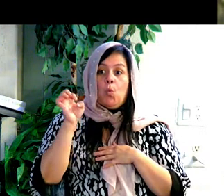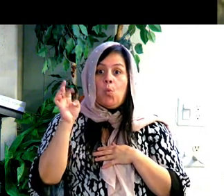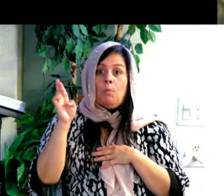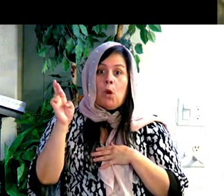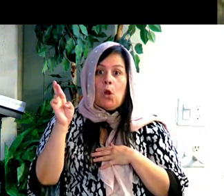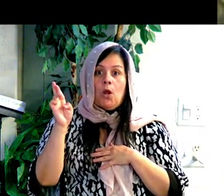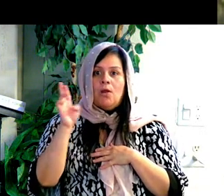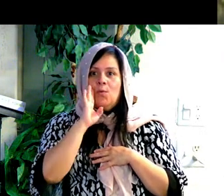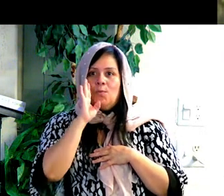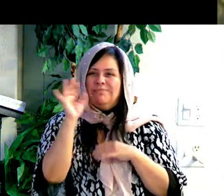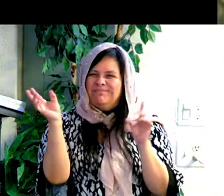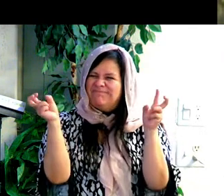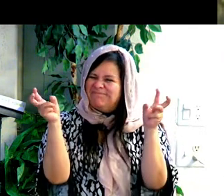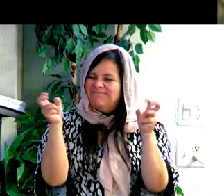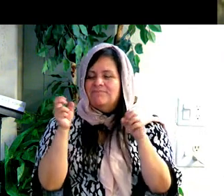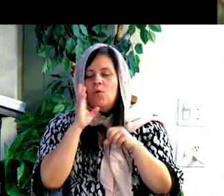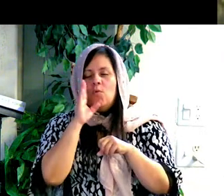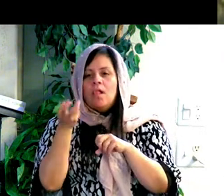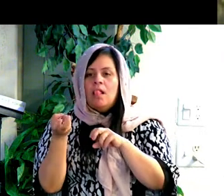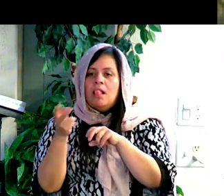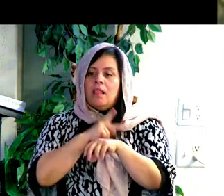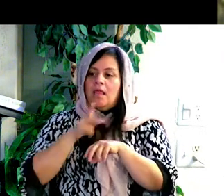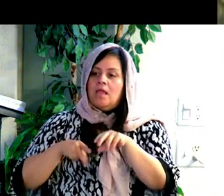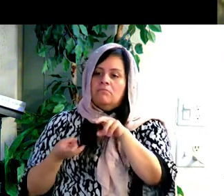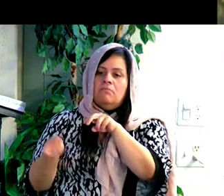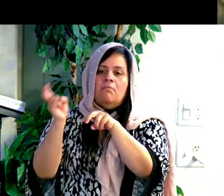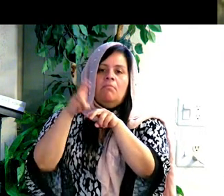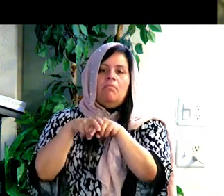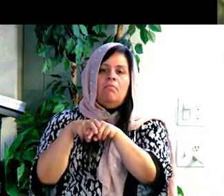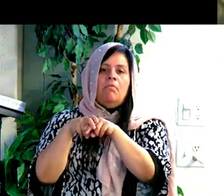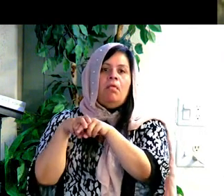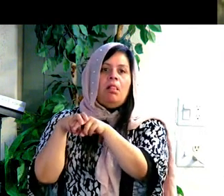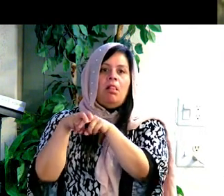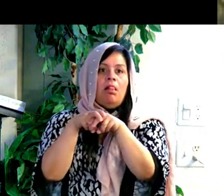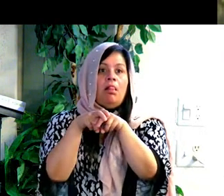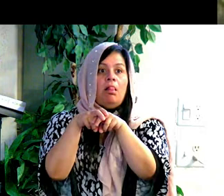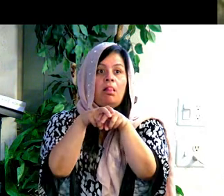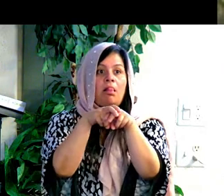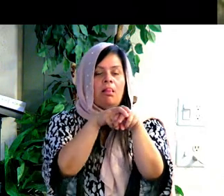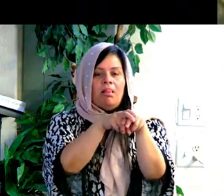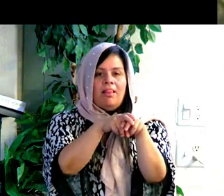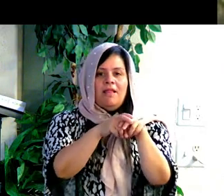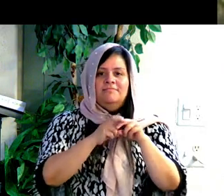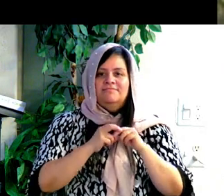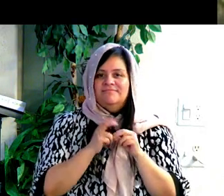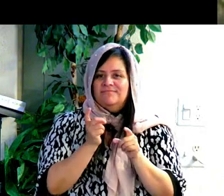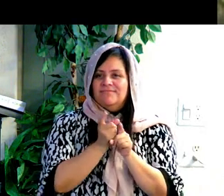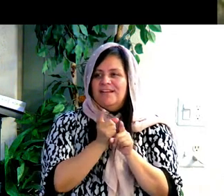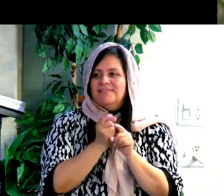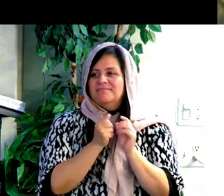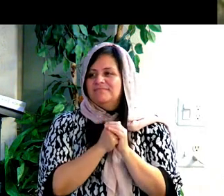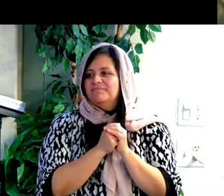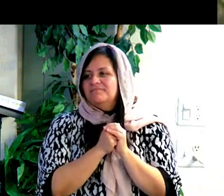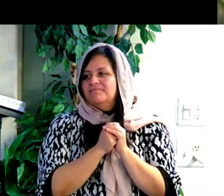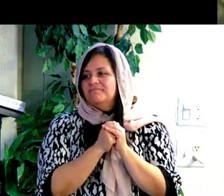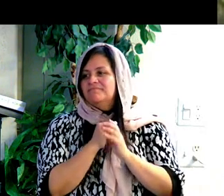como de realeza, como que pasó ese transporte por ella. Right, they're going to pick up the queen. Now,